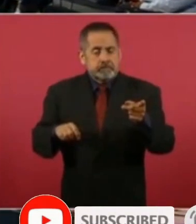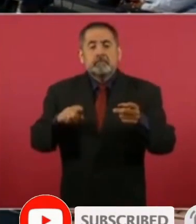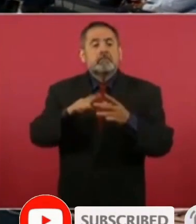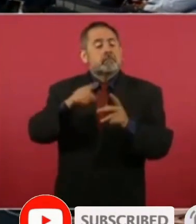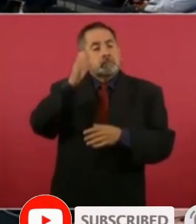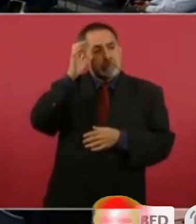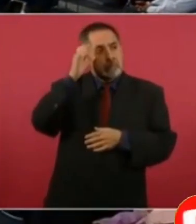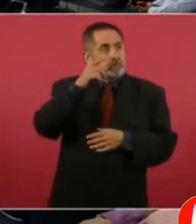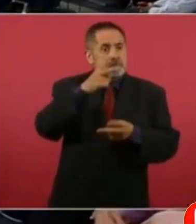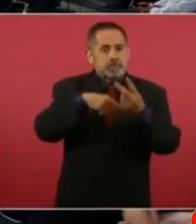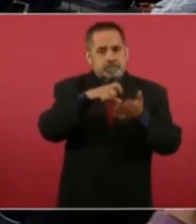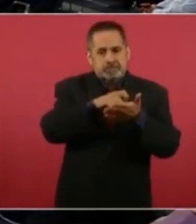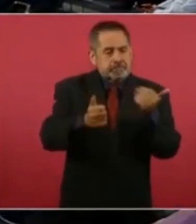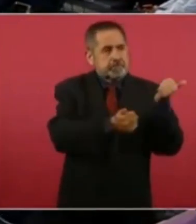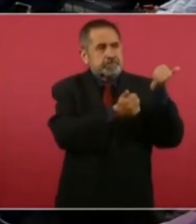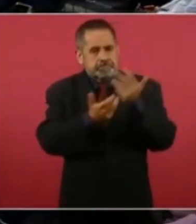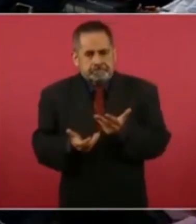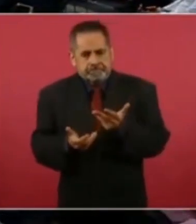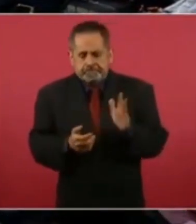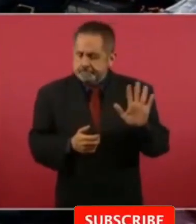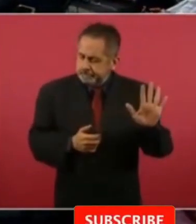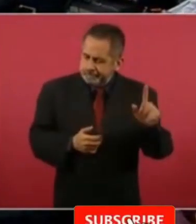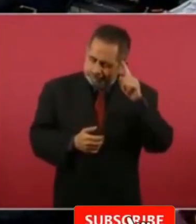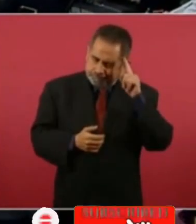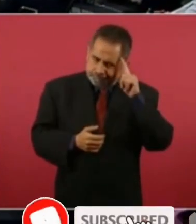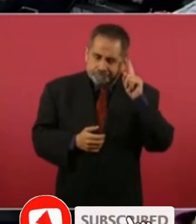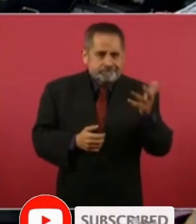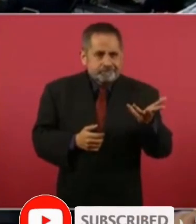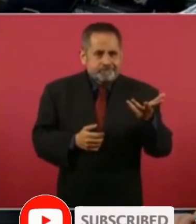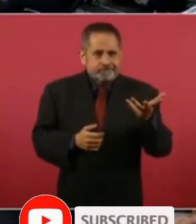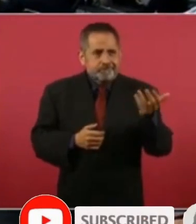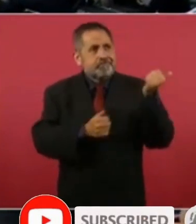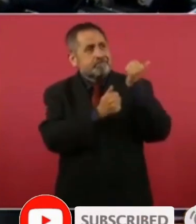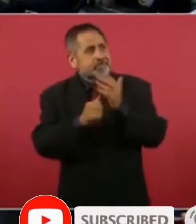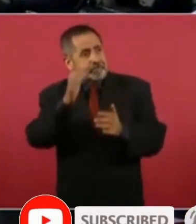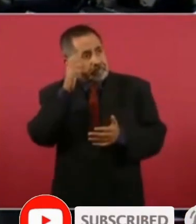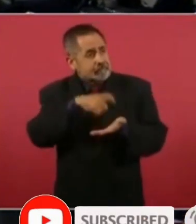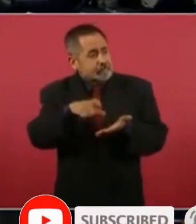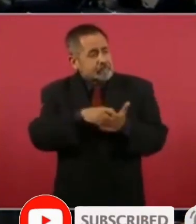Y tenemos que sustituir esas importaciones.